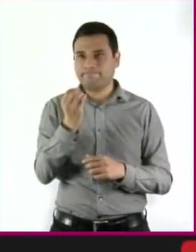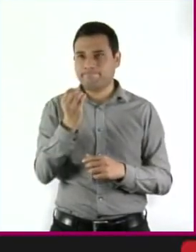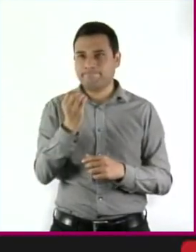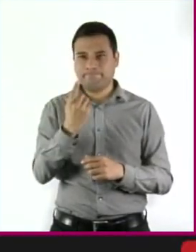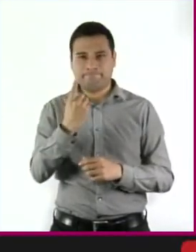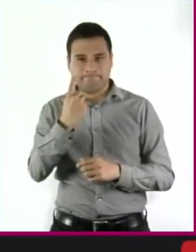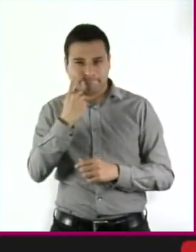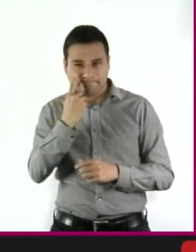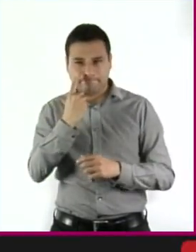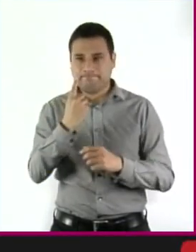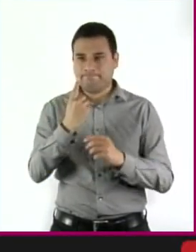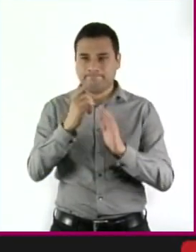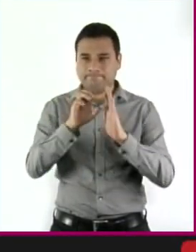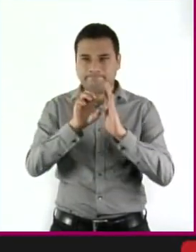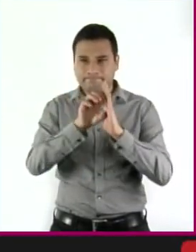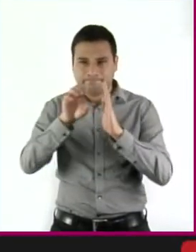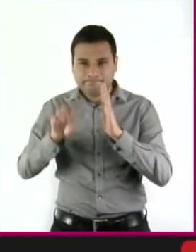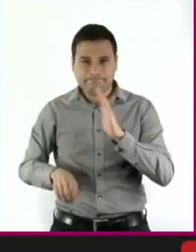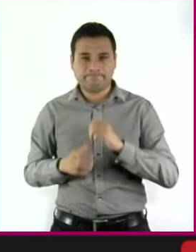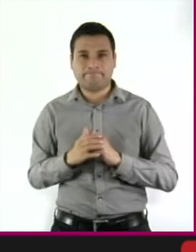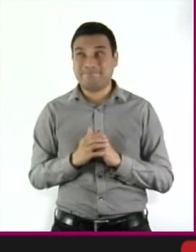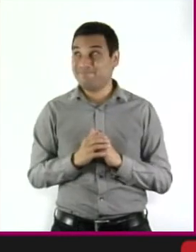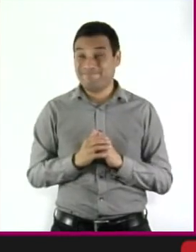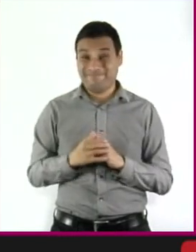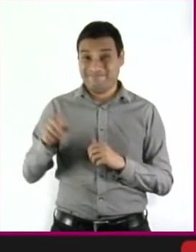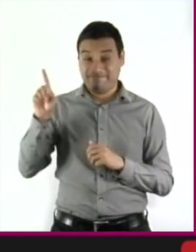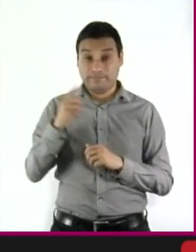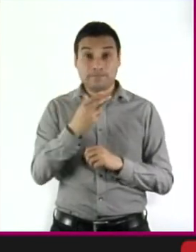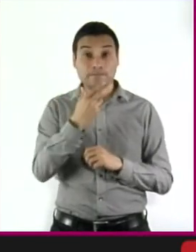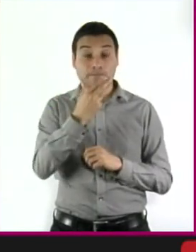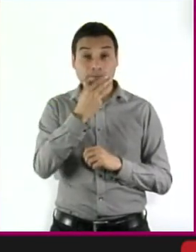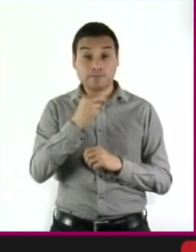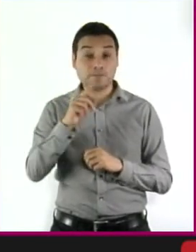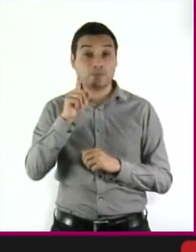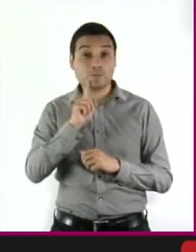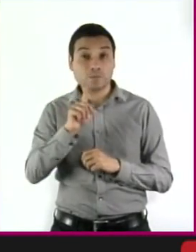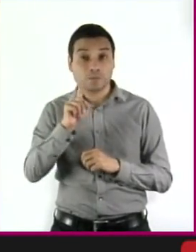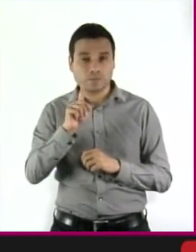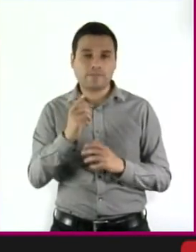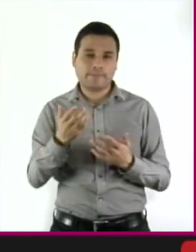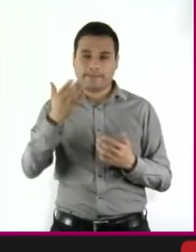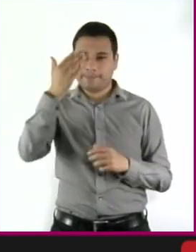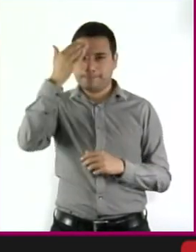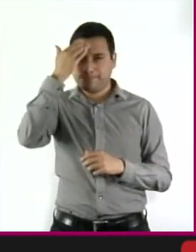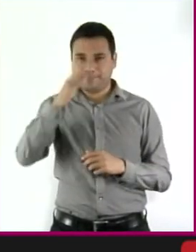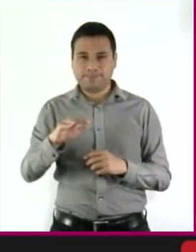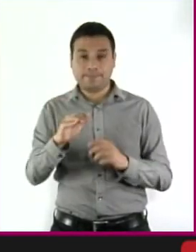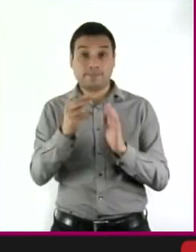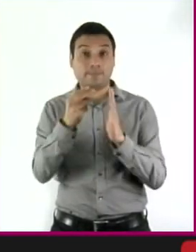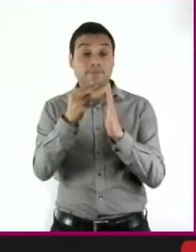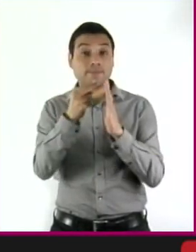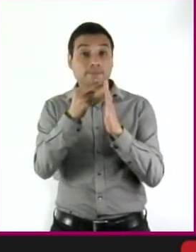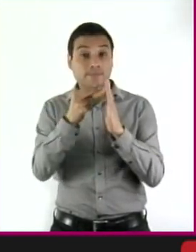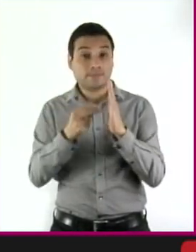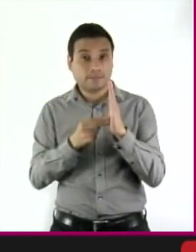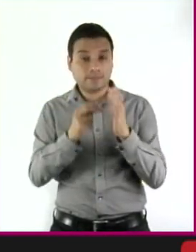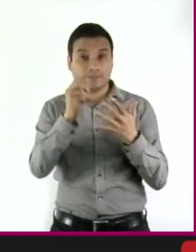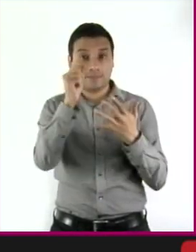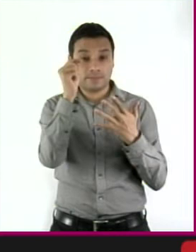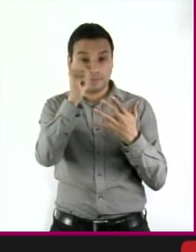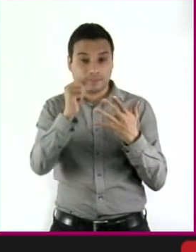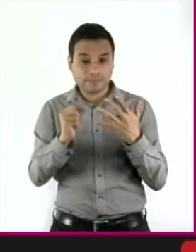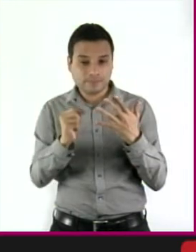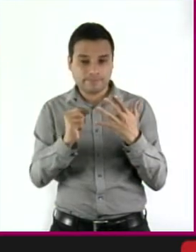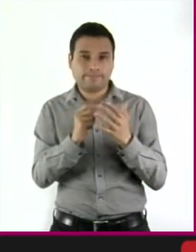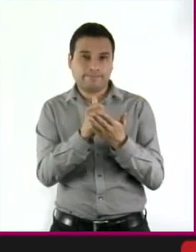Luna y Emiliano reconocen que las normas requieren que nos comportemos de distintas